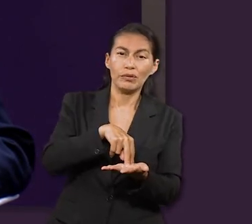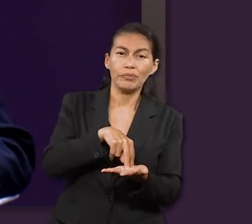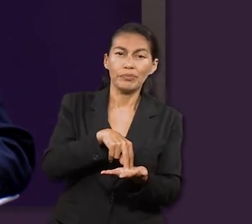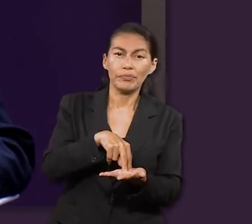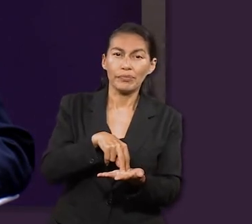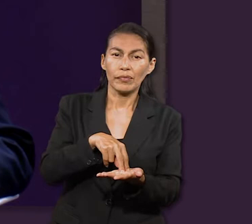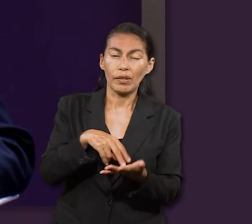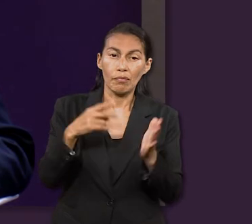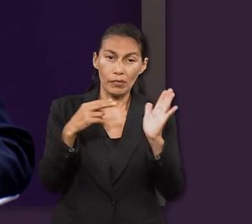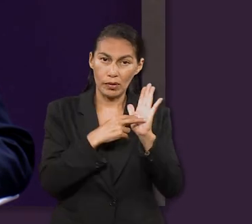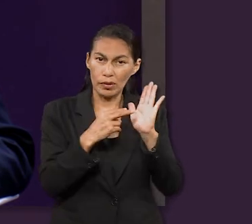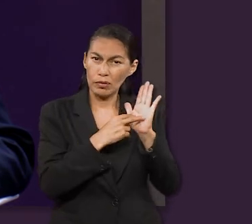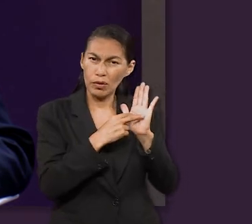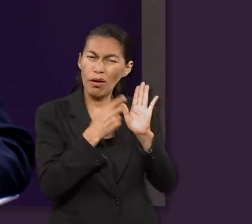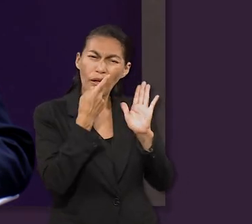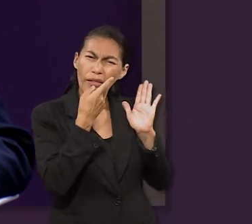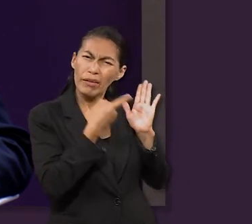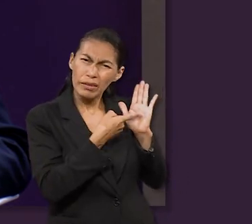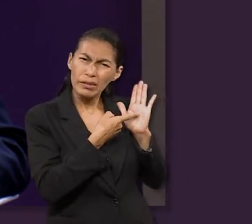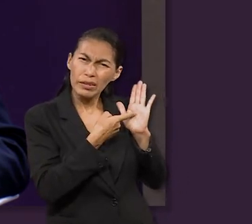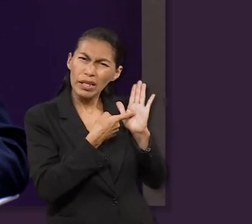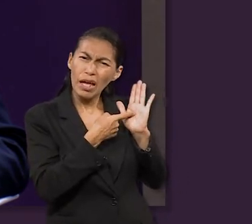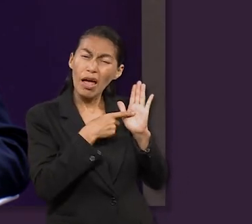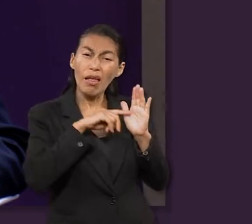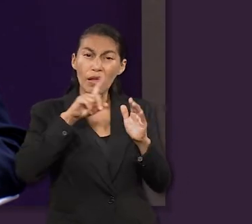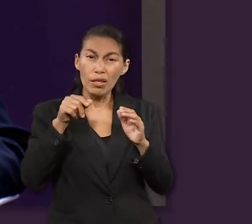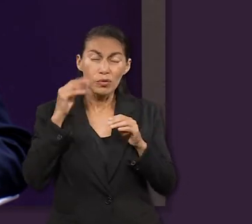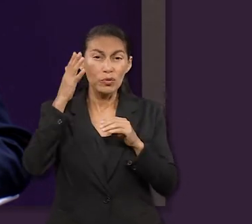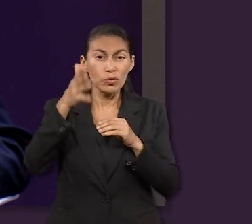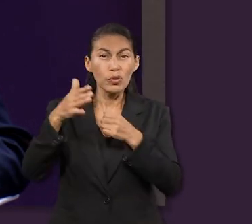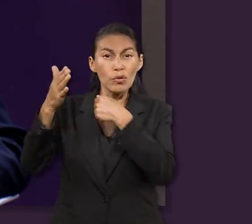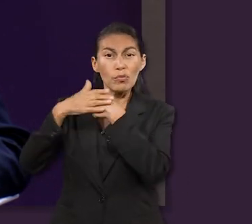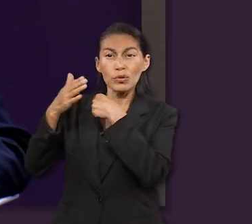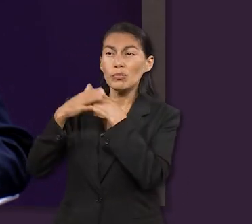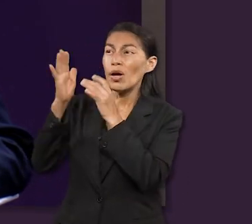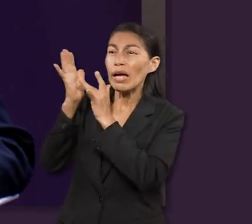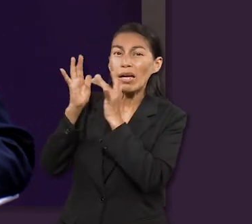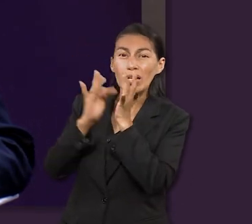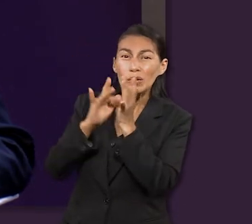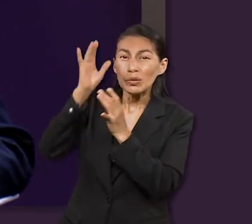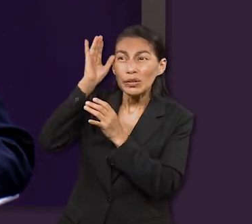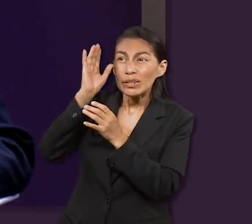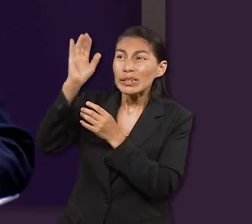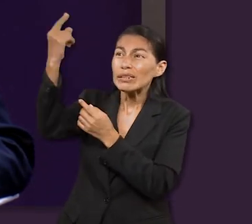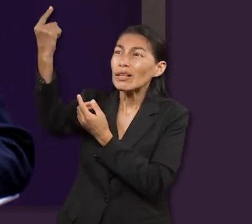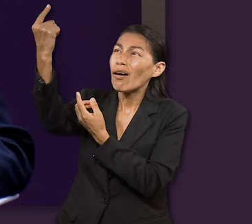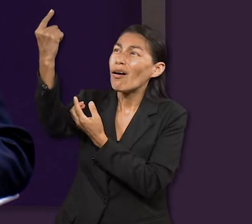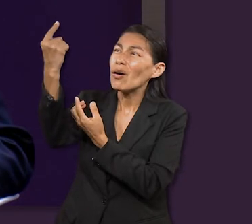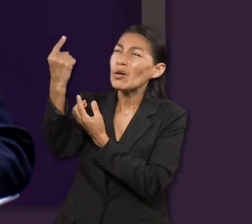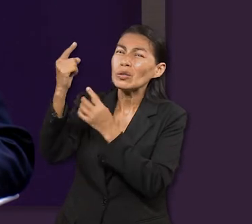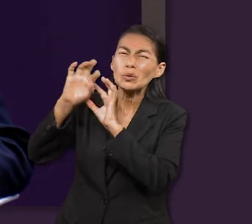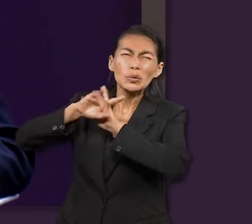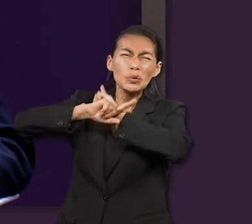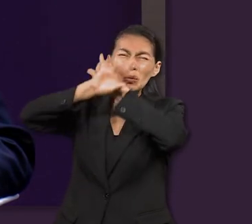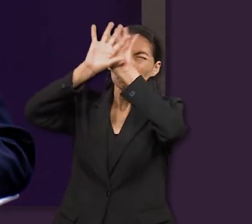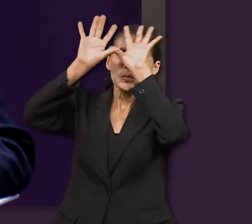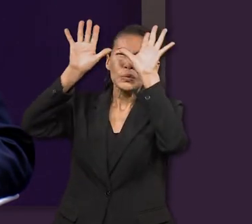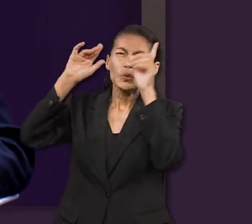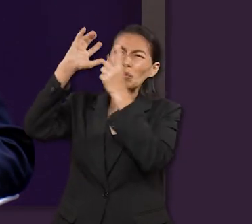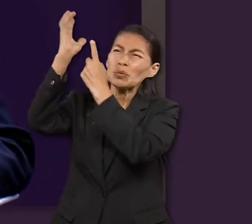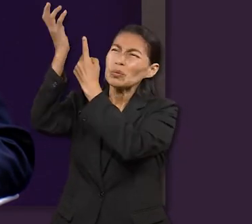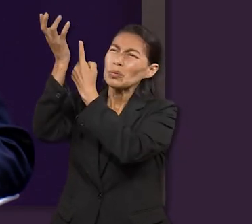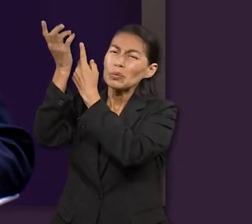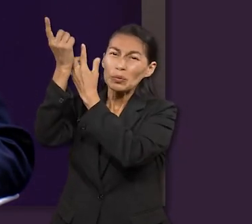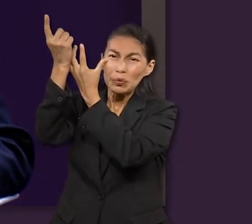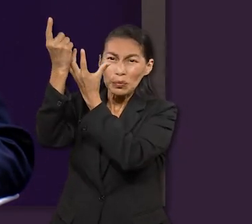el texto dice que cuando Cristo regrese con su gloria, entonces nosotros debemos tener